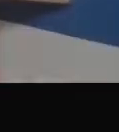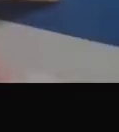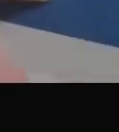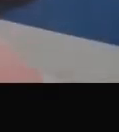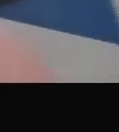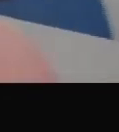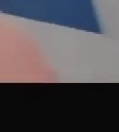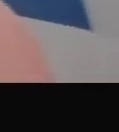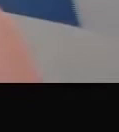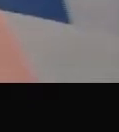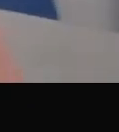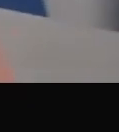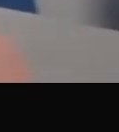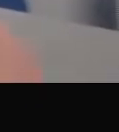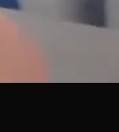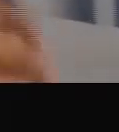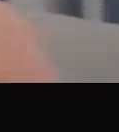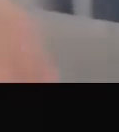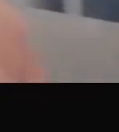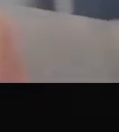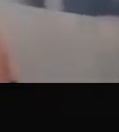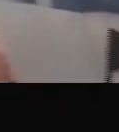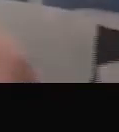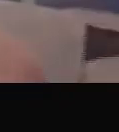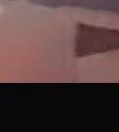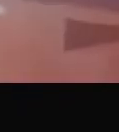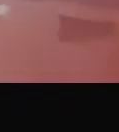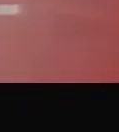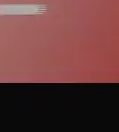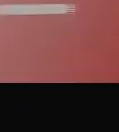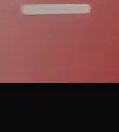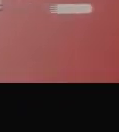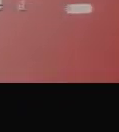todos nosotros te informamos quédate en casa